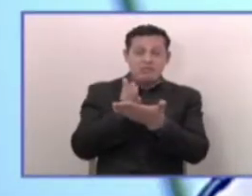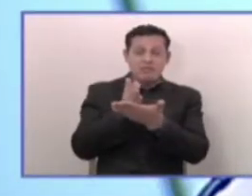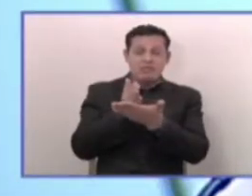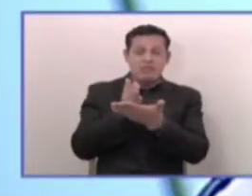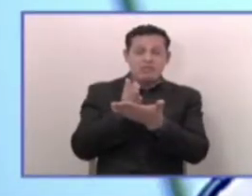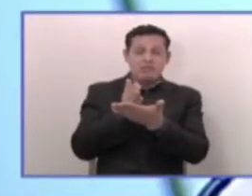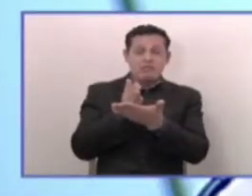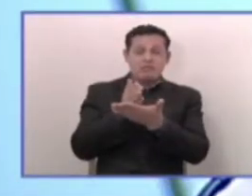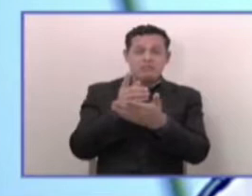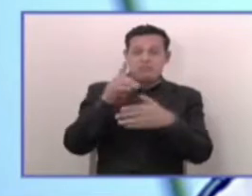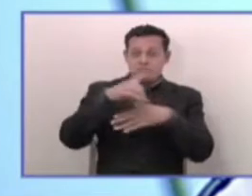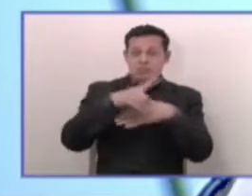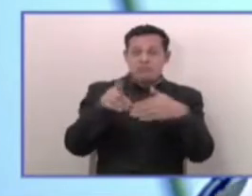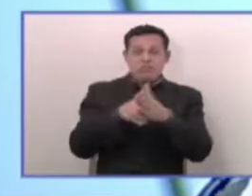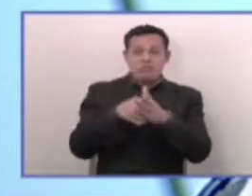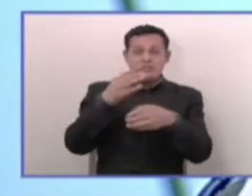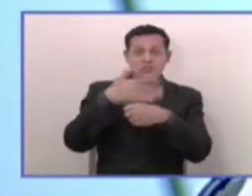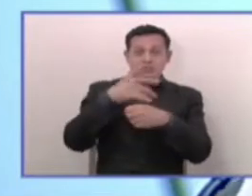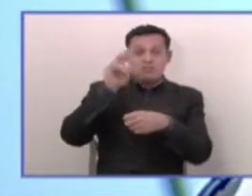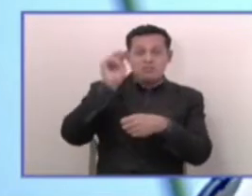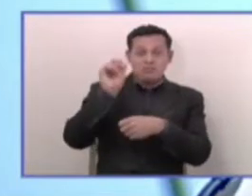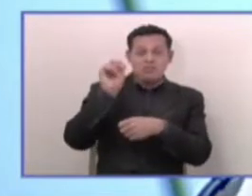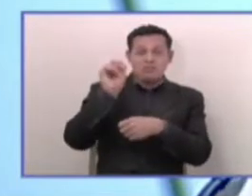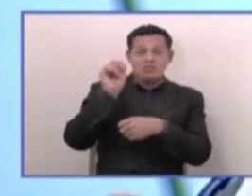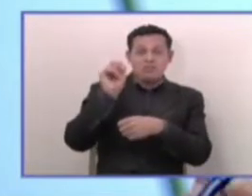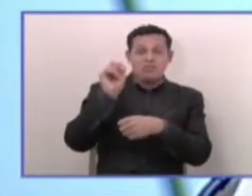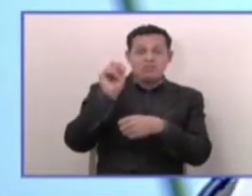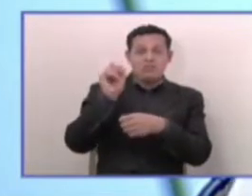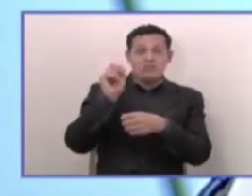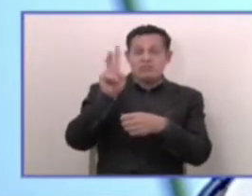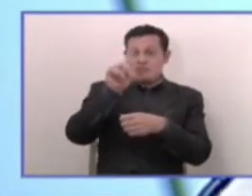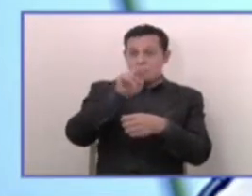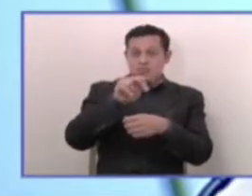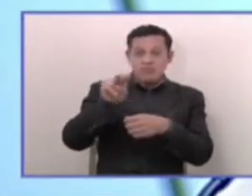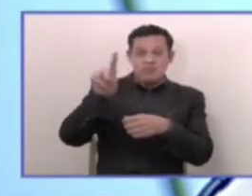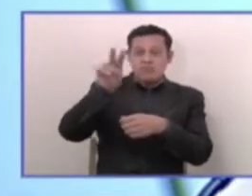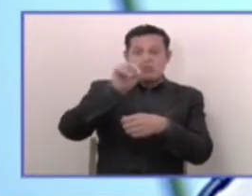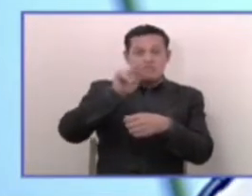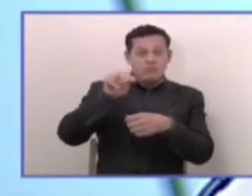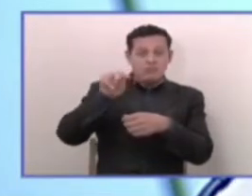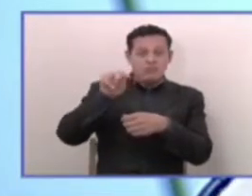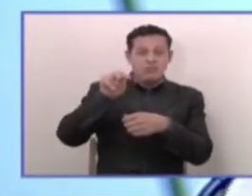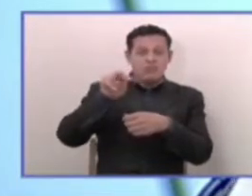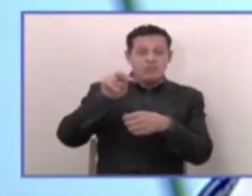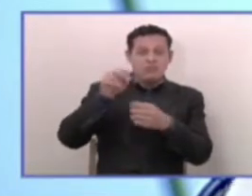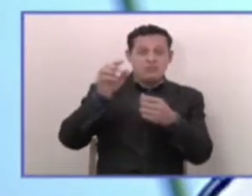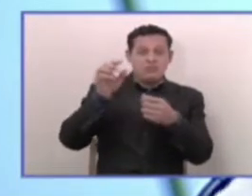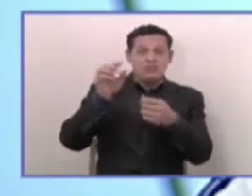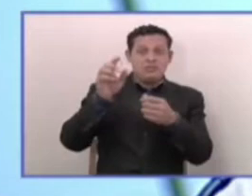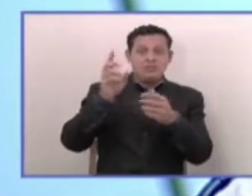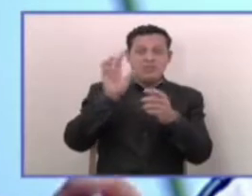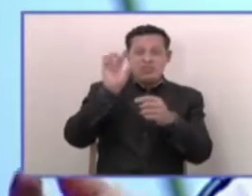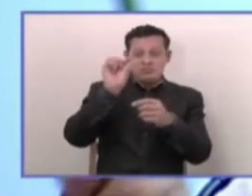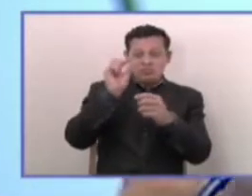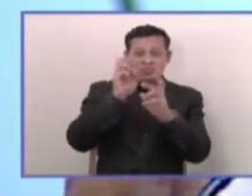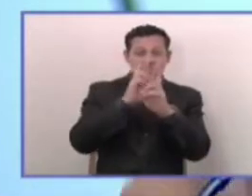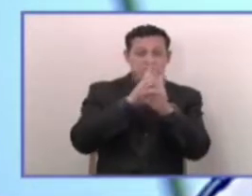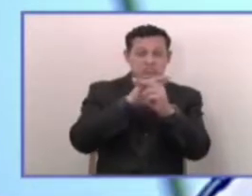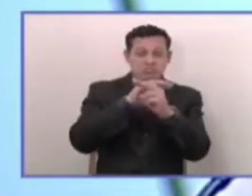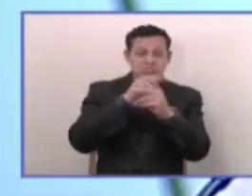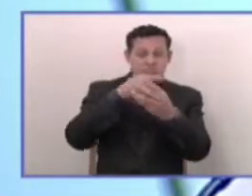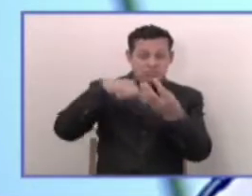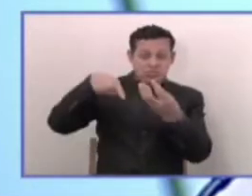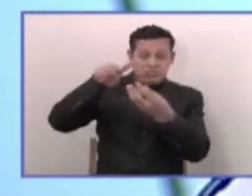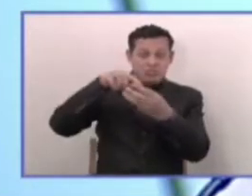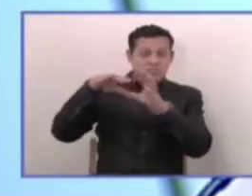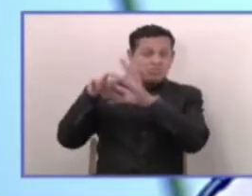A los diputados de nuevas ideas y a sus aliados, las pequeñas reformas que ahora ustedes